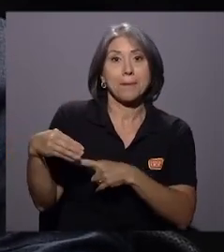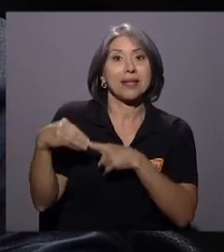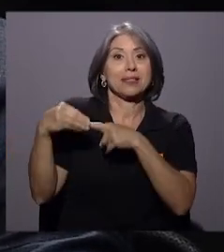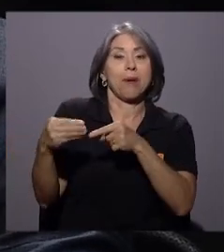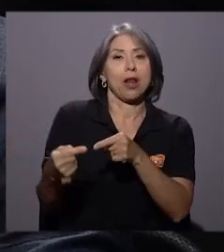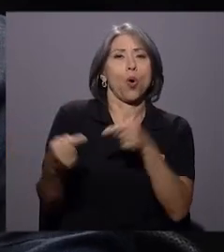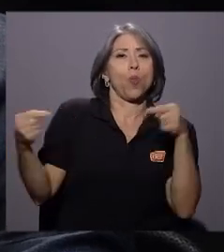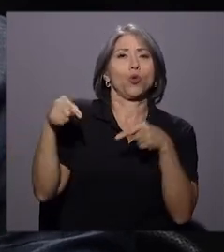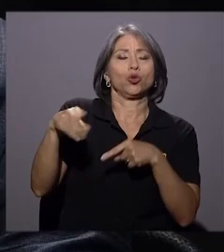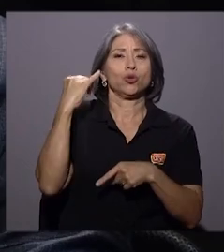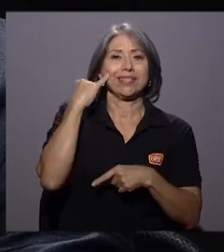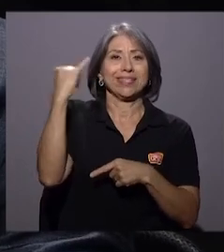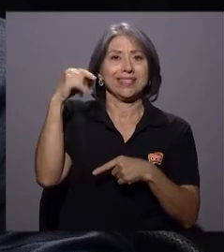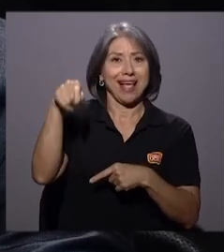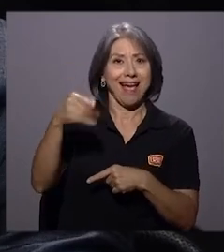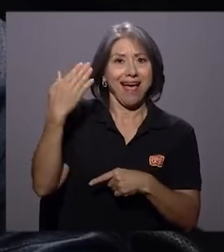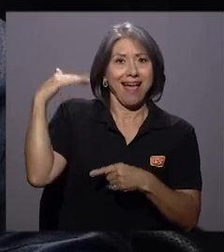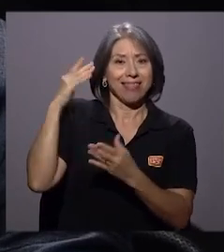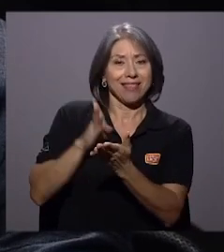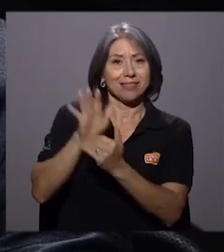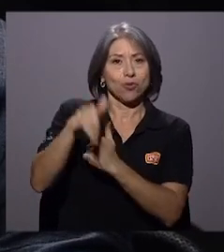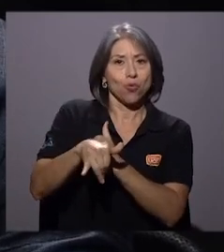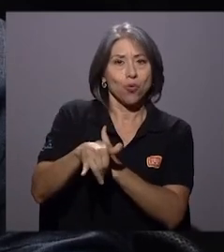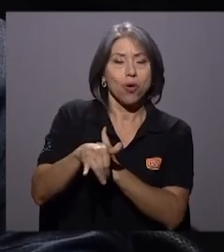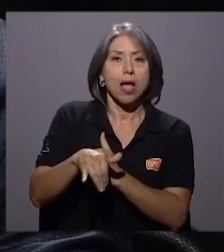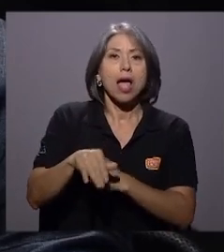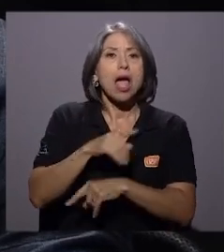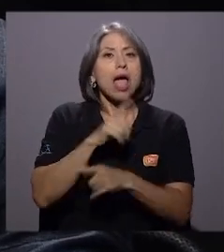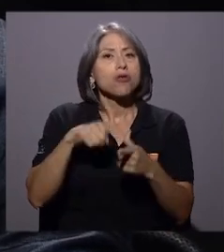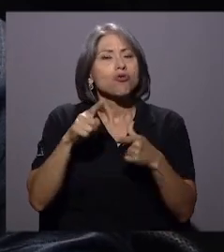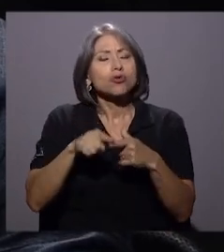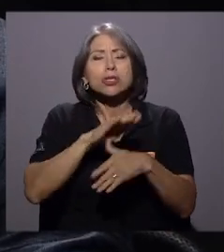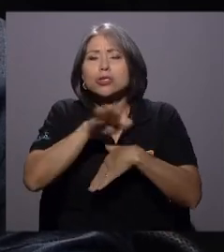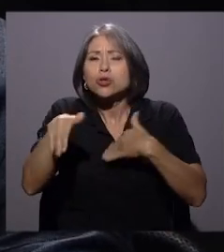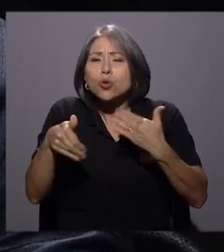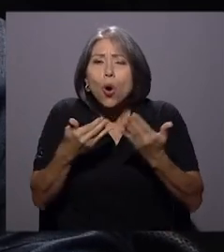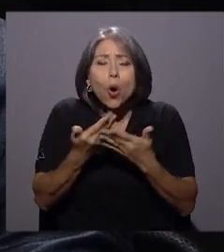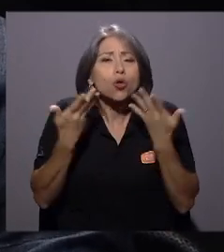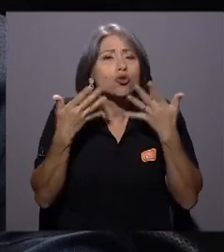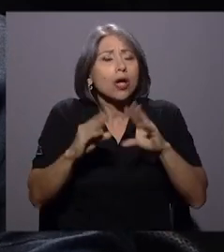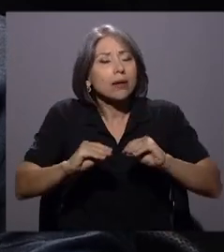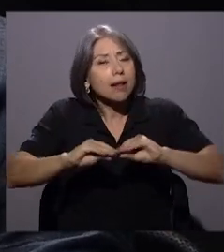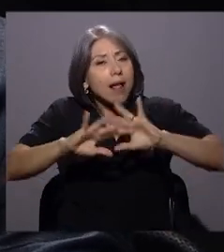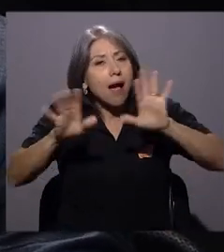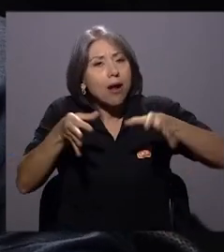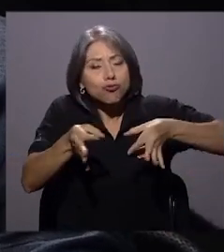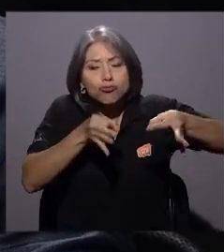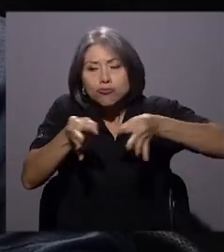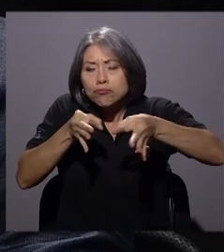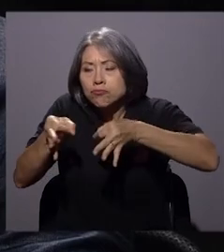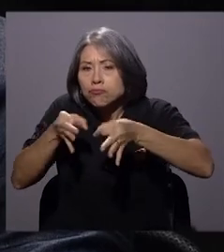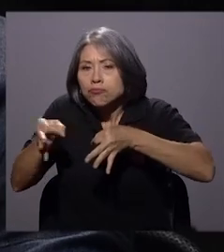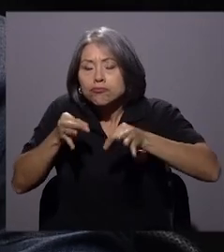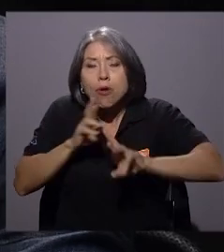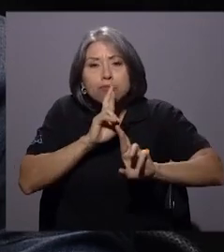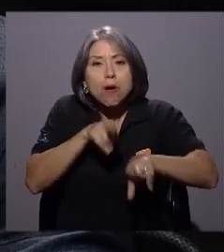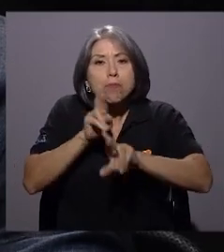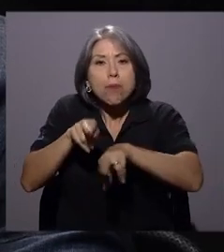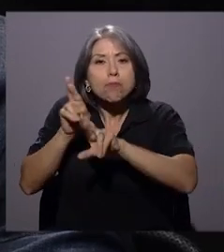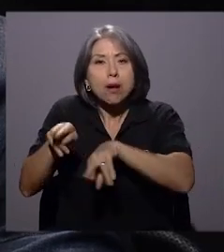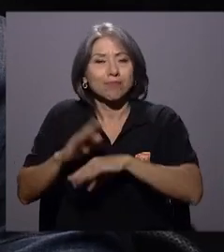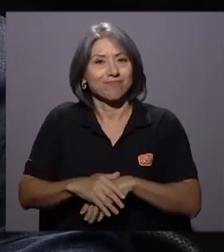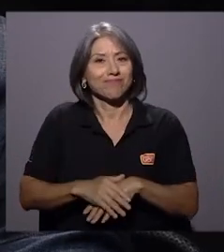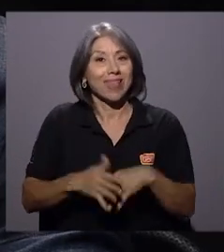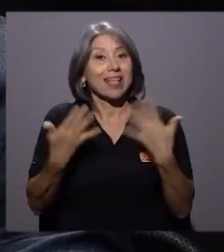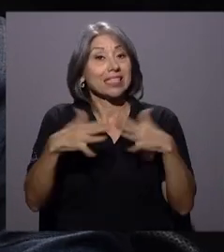iniciativa. Y bueno, logramos ir despejando todas las dudas que aparecían en el camino, logramos ir acomodando el texto de